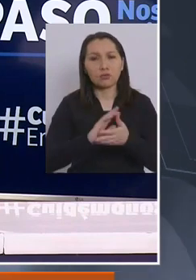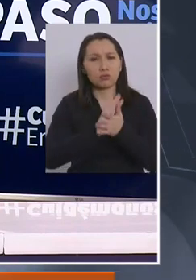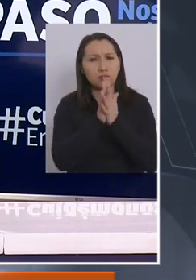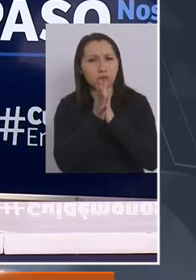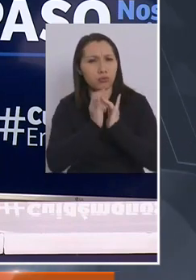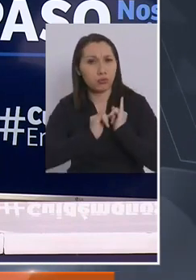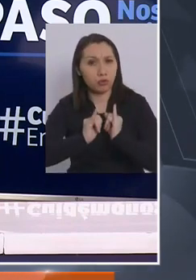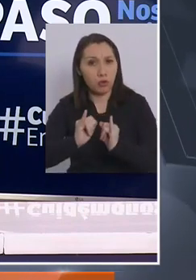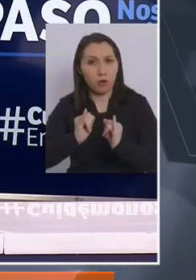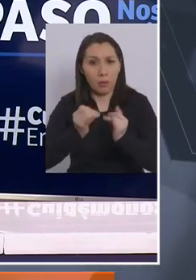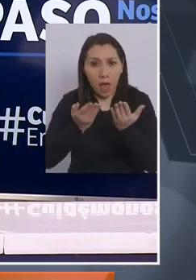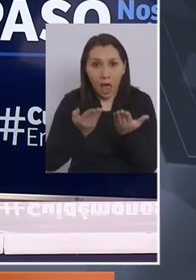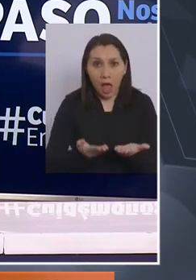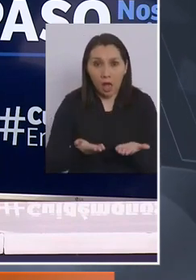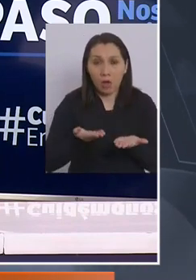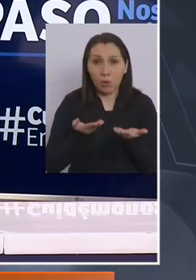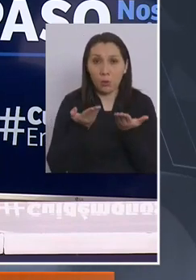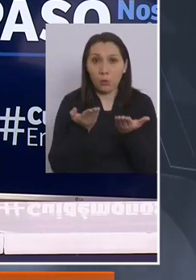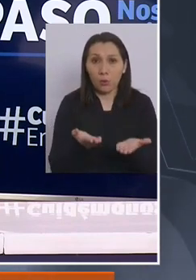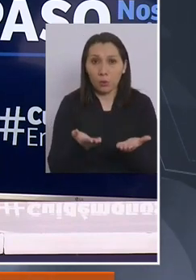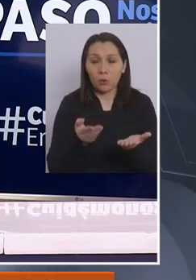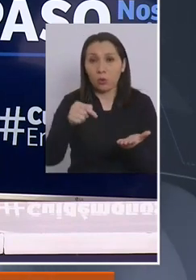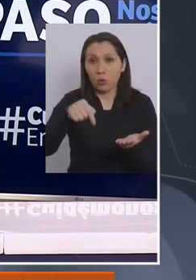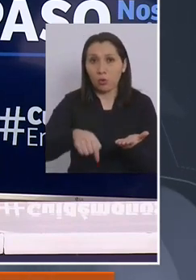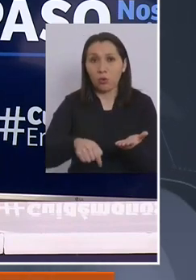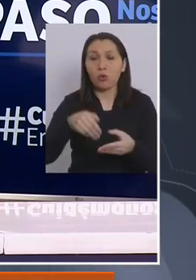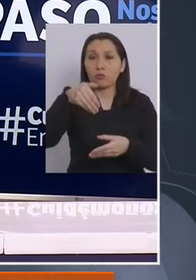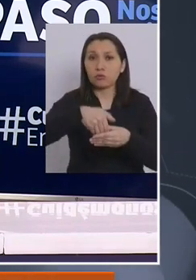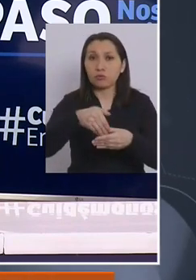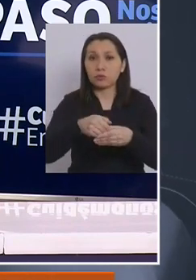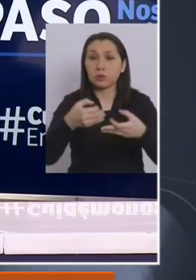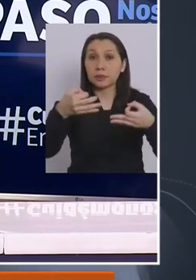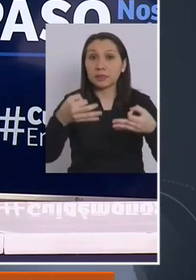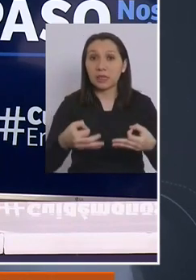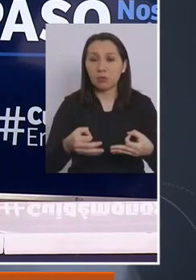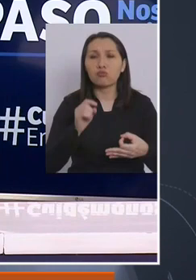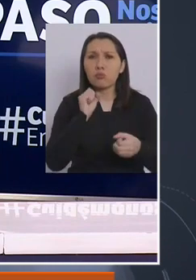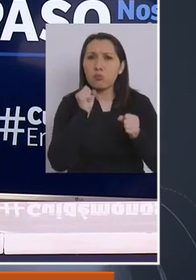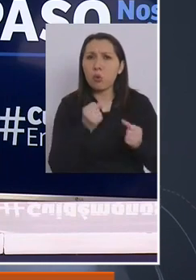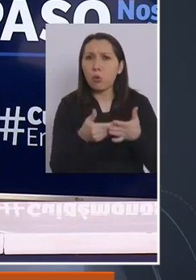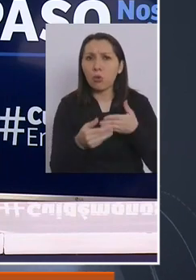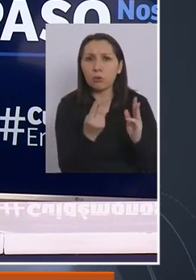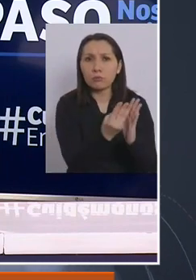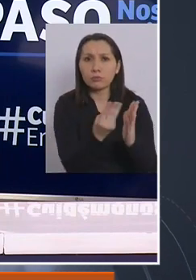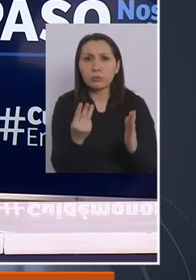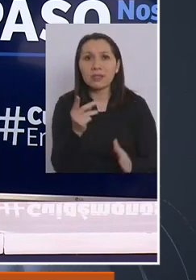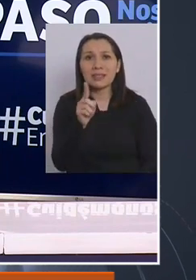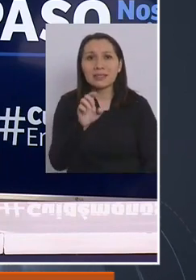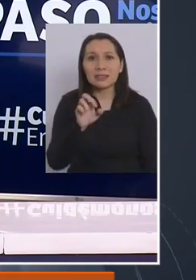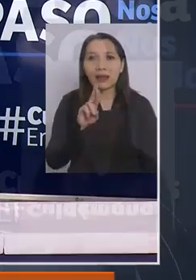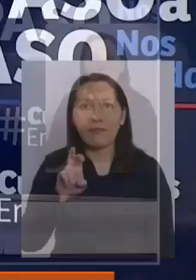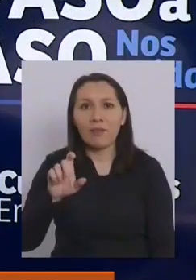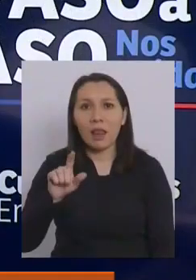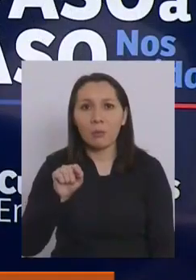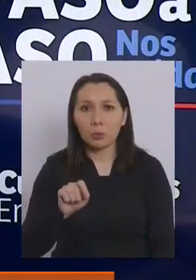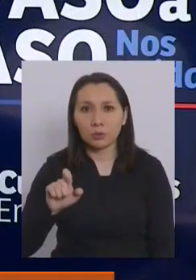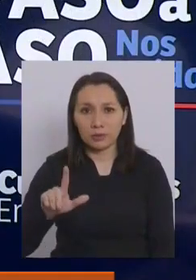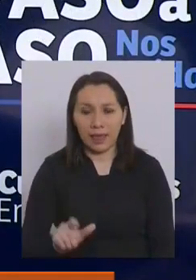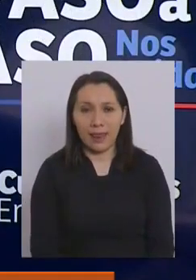la información que hemos dispuesto para hacer de este un plebiscito seguro se encuentra en cervel.cl.